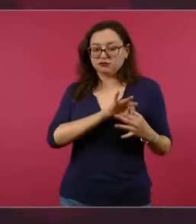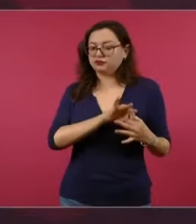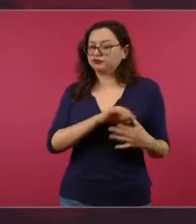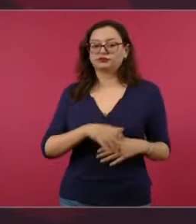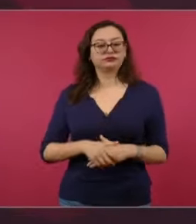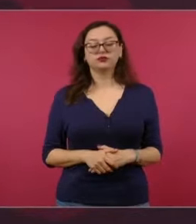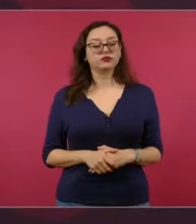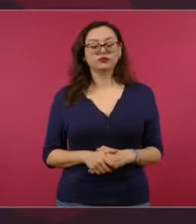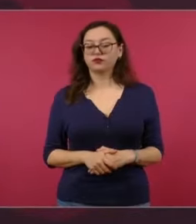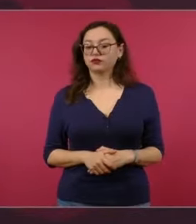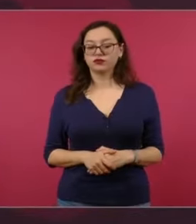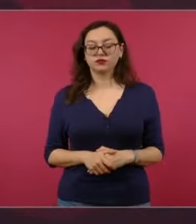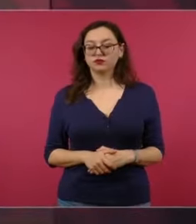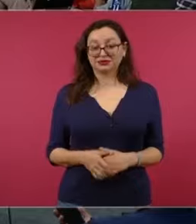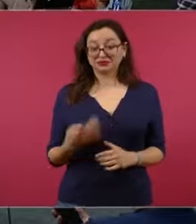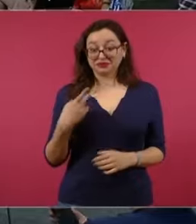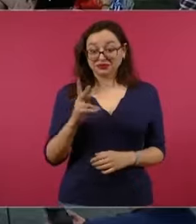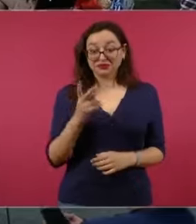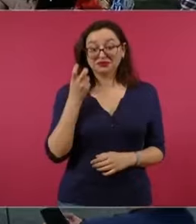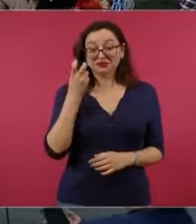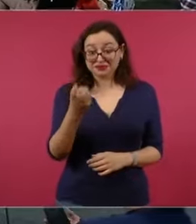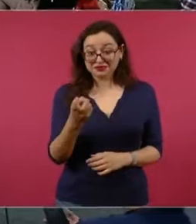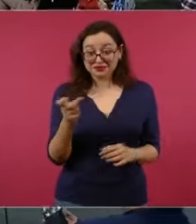estén tocando la puerta, no hay que abrirles.